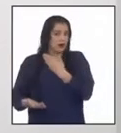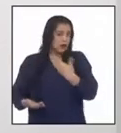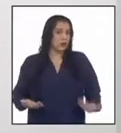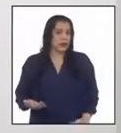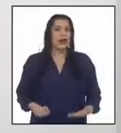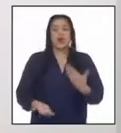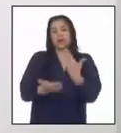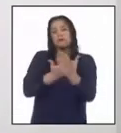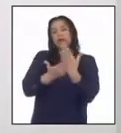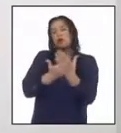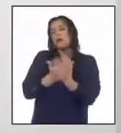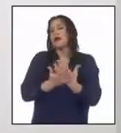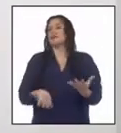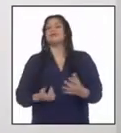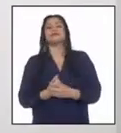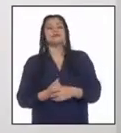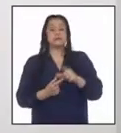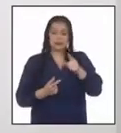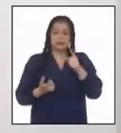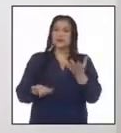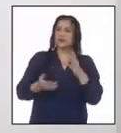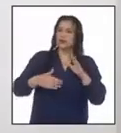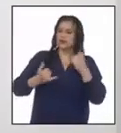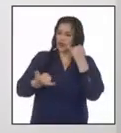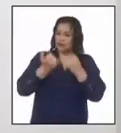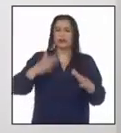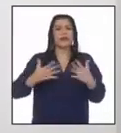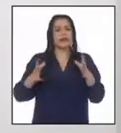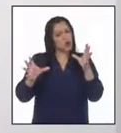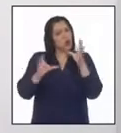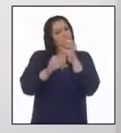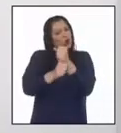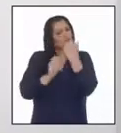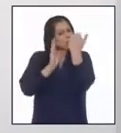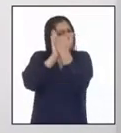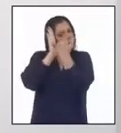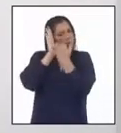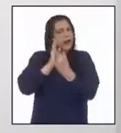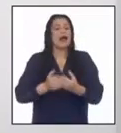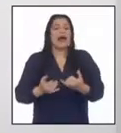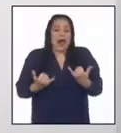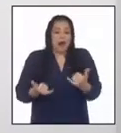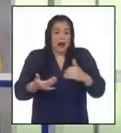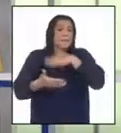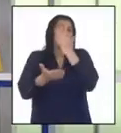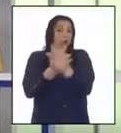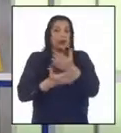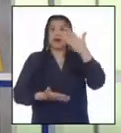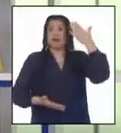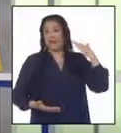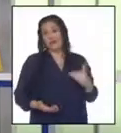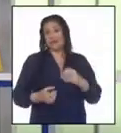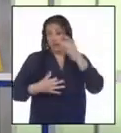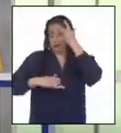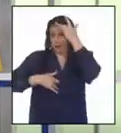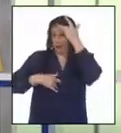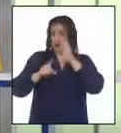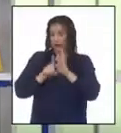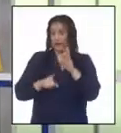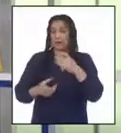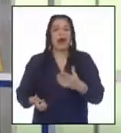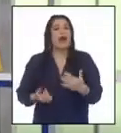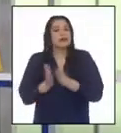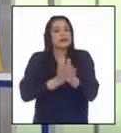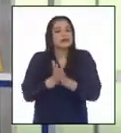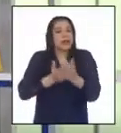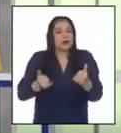presentar pruebas, lo que los llevará a sacar conclusiones pertinentes al problema histórico. Claro, entonces estén